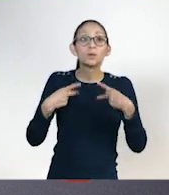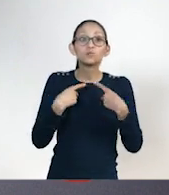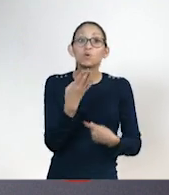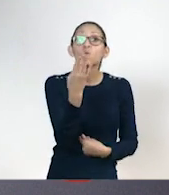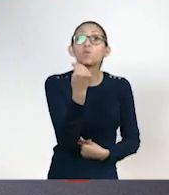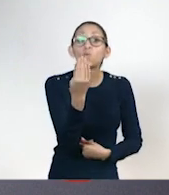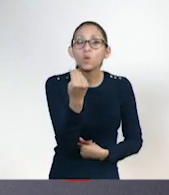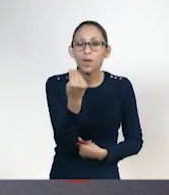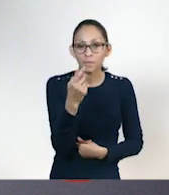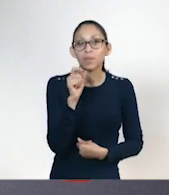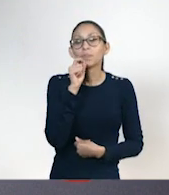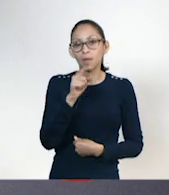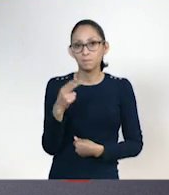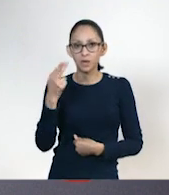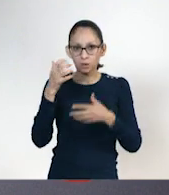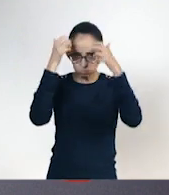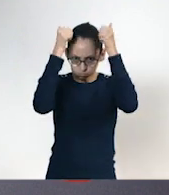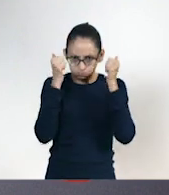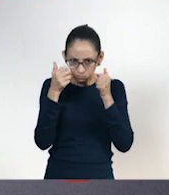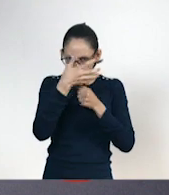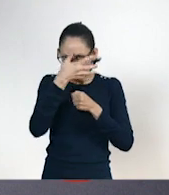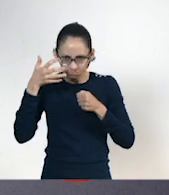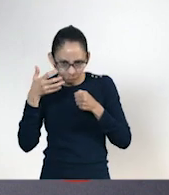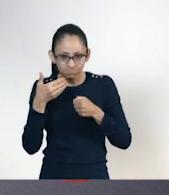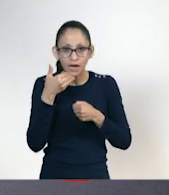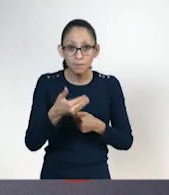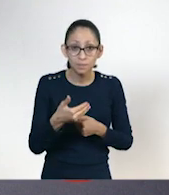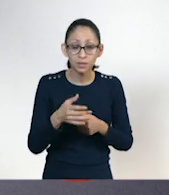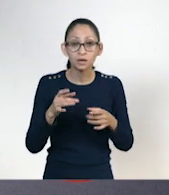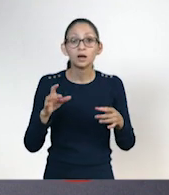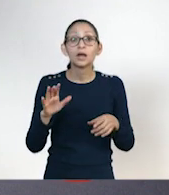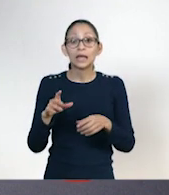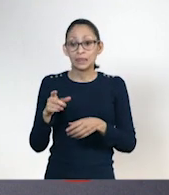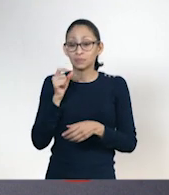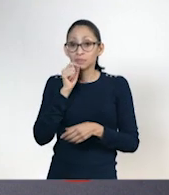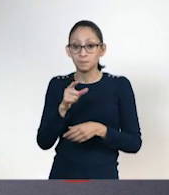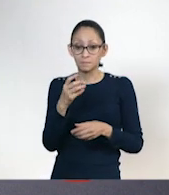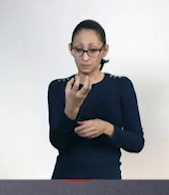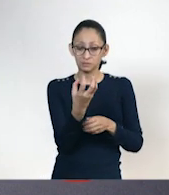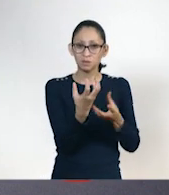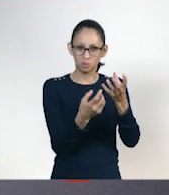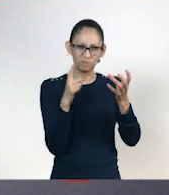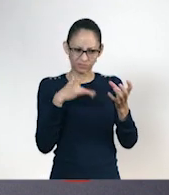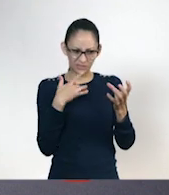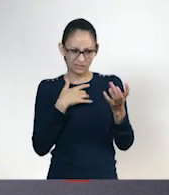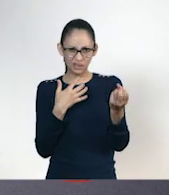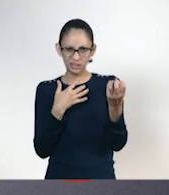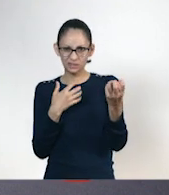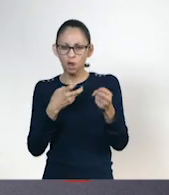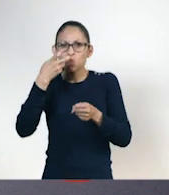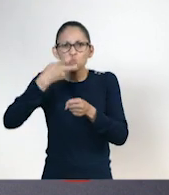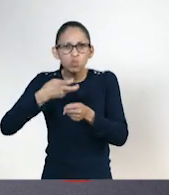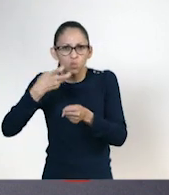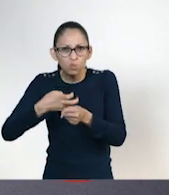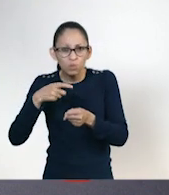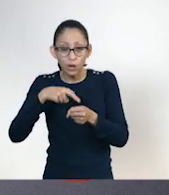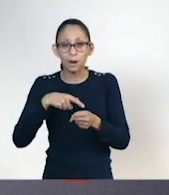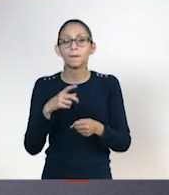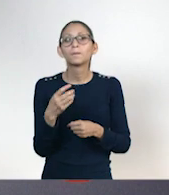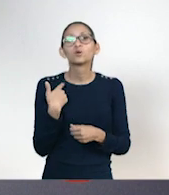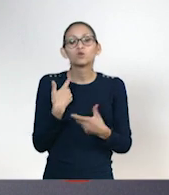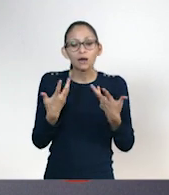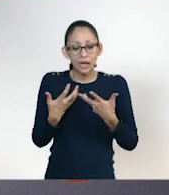utilizan protecciones como un casco, ya que la pelota, si la tocas, es muy dura. Sí, sí, sí. Dentro de los beneficios, en su práctica,